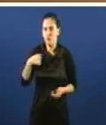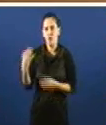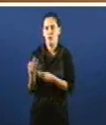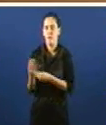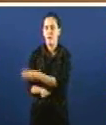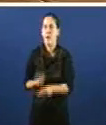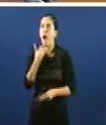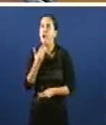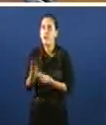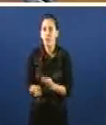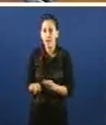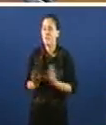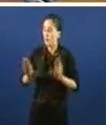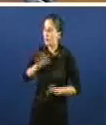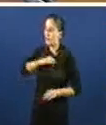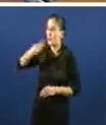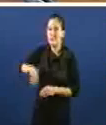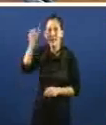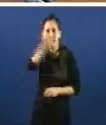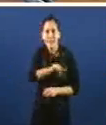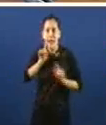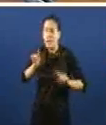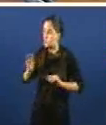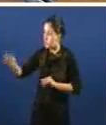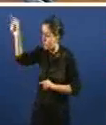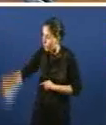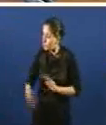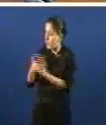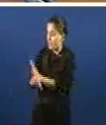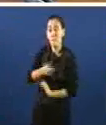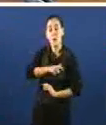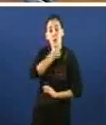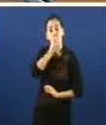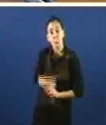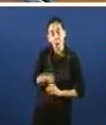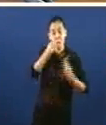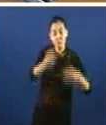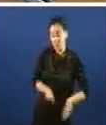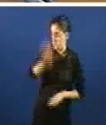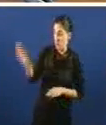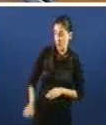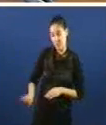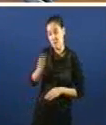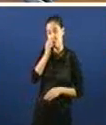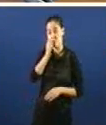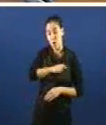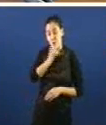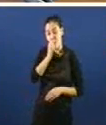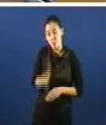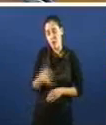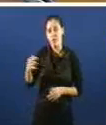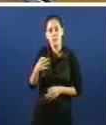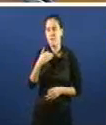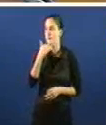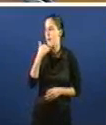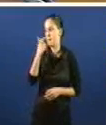tipo de actuación Señor Presidente, se vostedes o Poli Bo Nesta historia que se mella que vai de Poli Bo O que ten que facer é algo moi